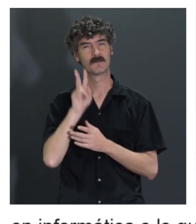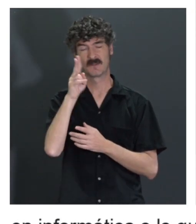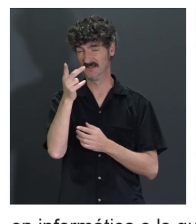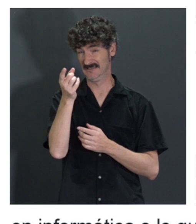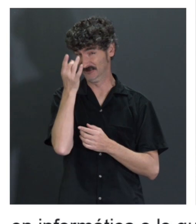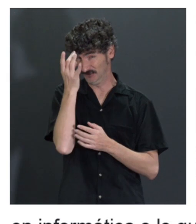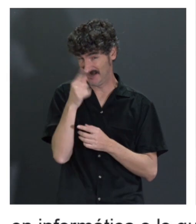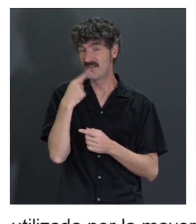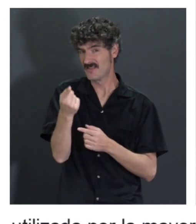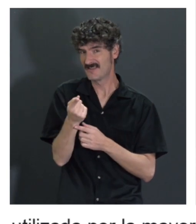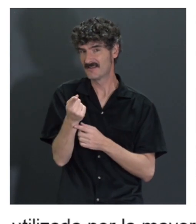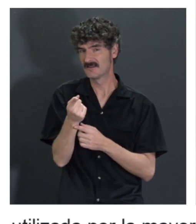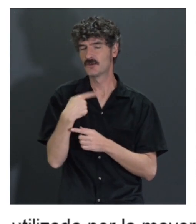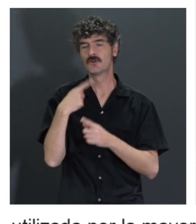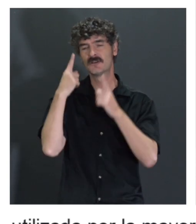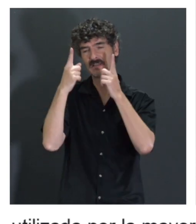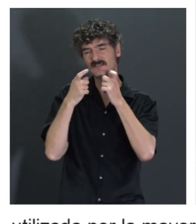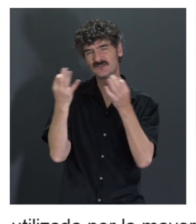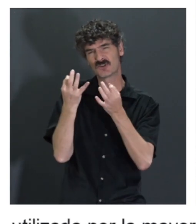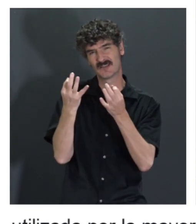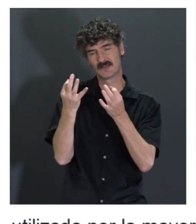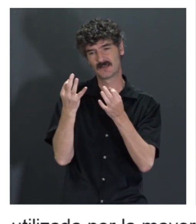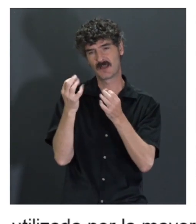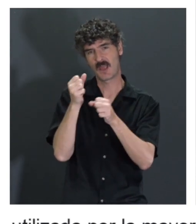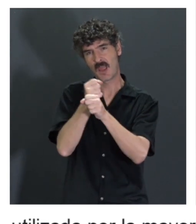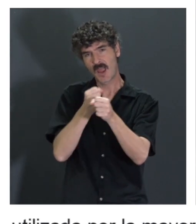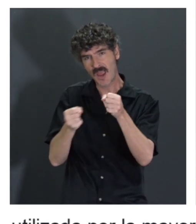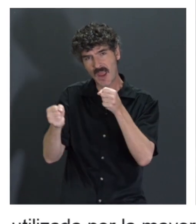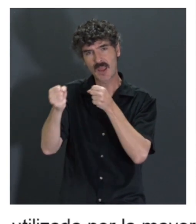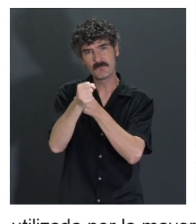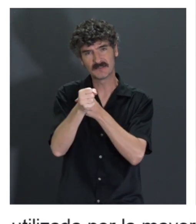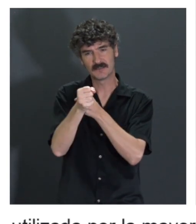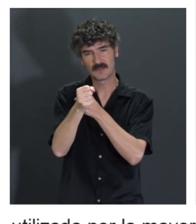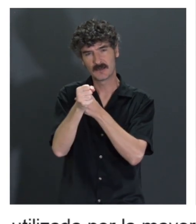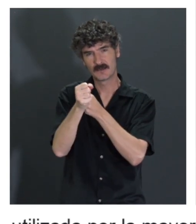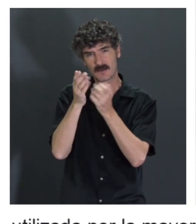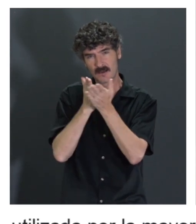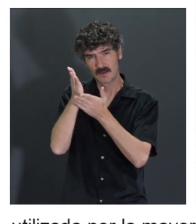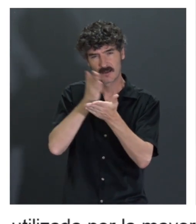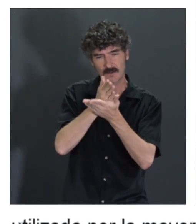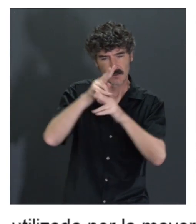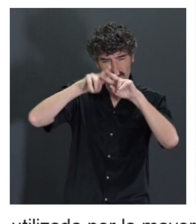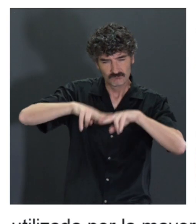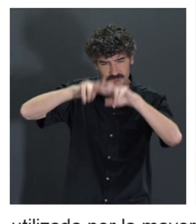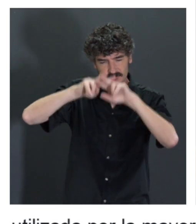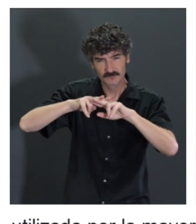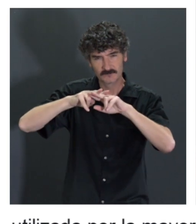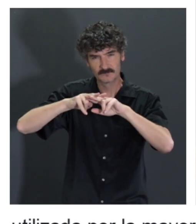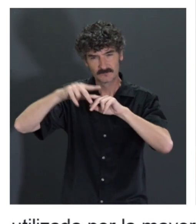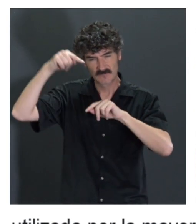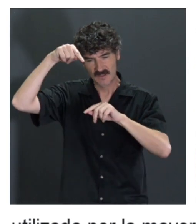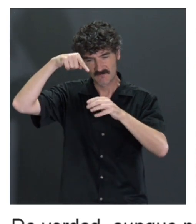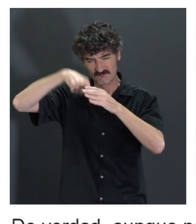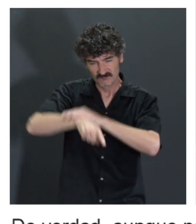perogrullo, de verdad que yo intento trabajar muchísimo la empatía y la diseminación en todos mis estudiantes porque creo